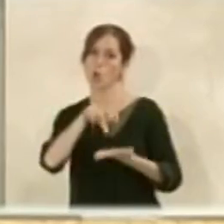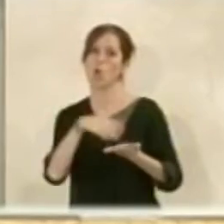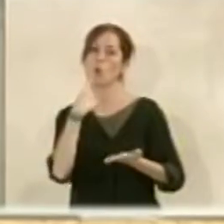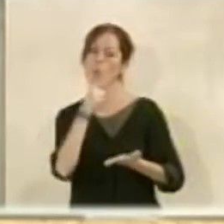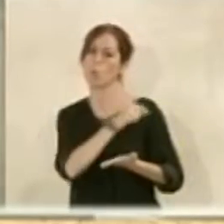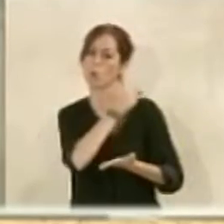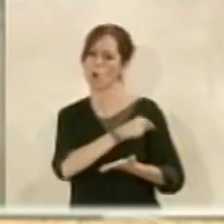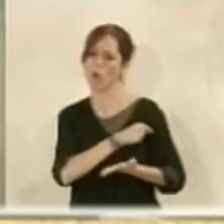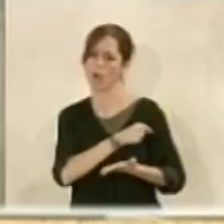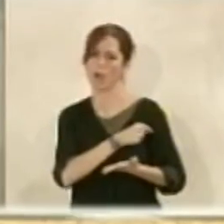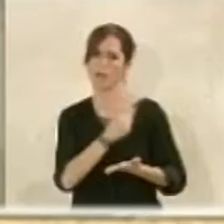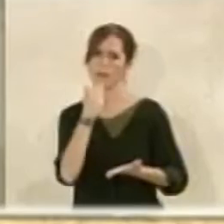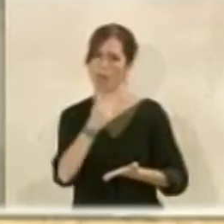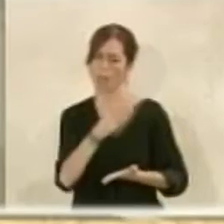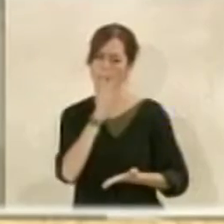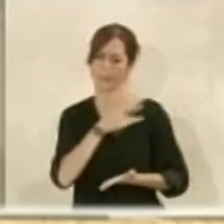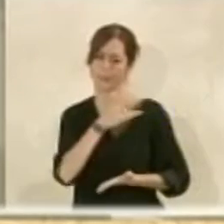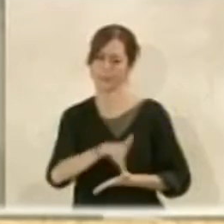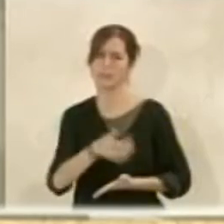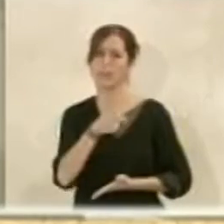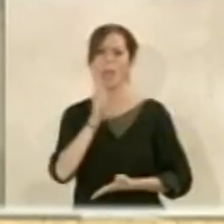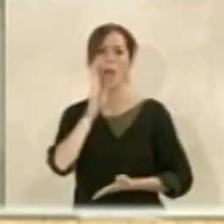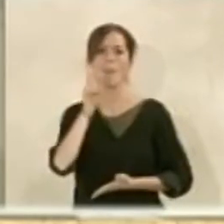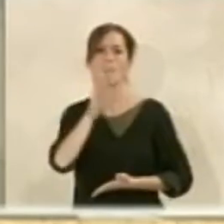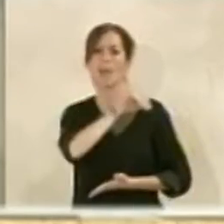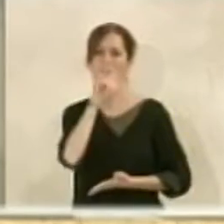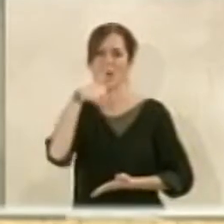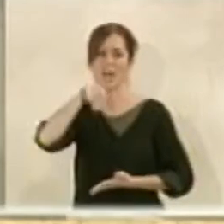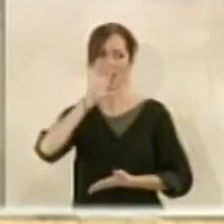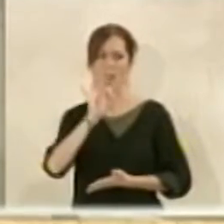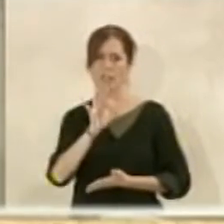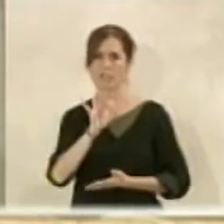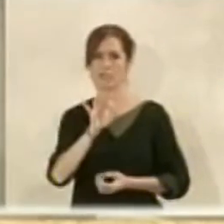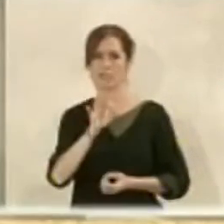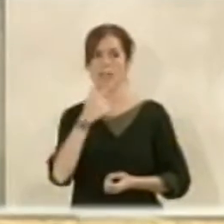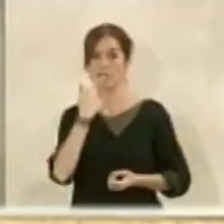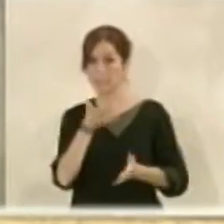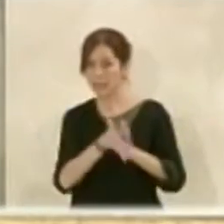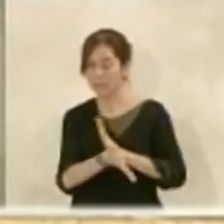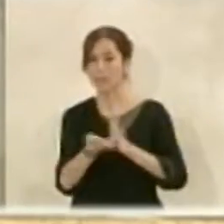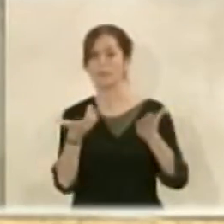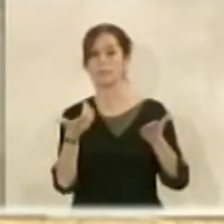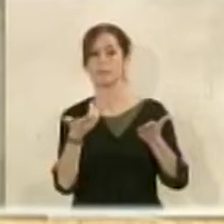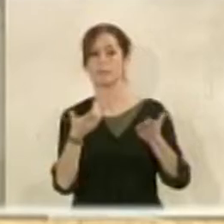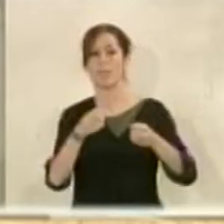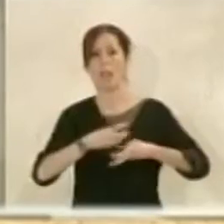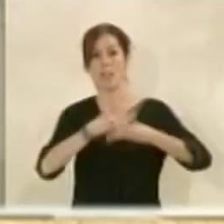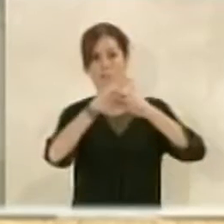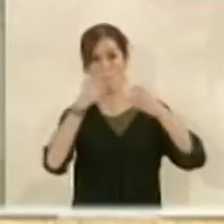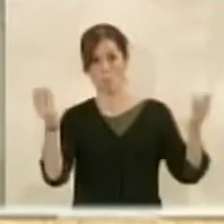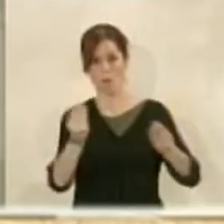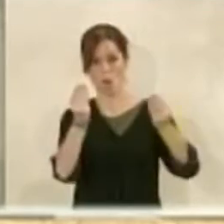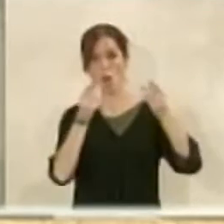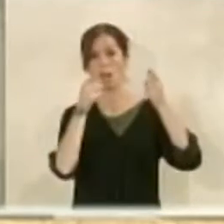en este punto porque como bien ha dicho el señor Pérez Nava lo que hacemos es otorgar mayor edificabilidad al edificio